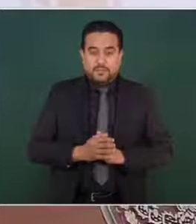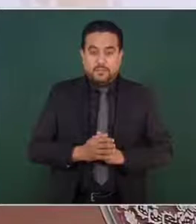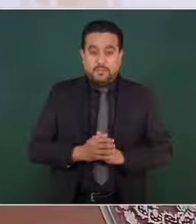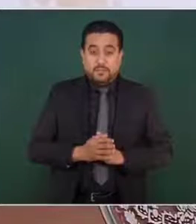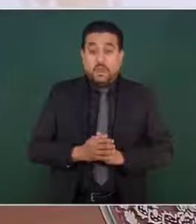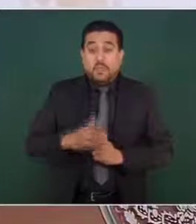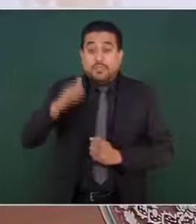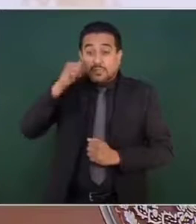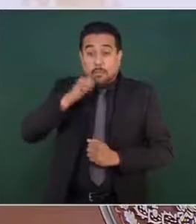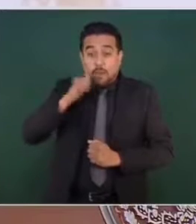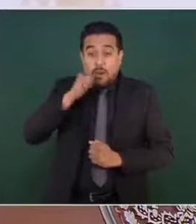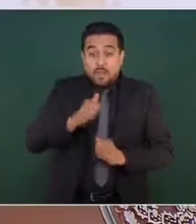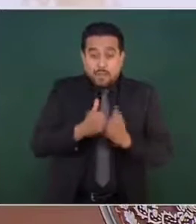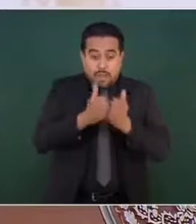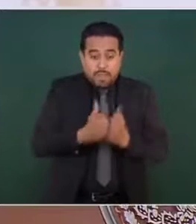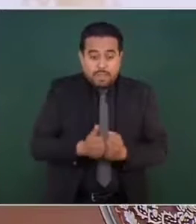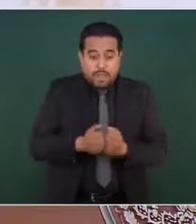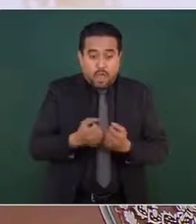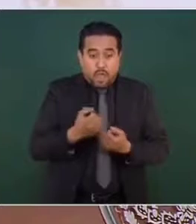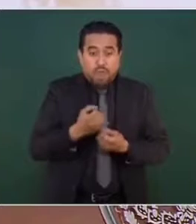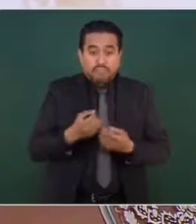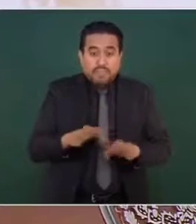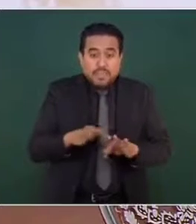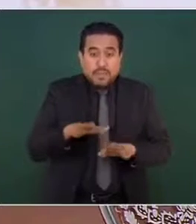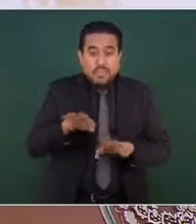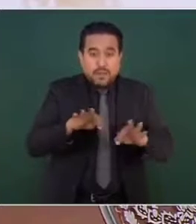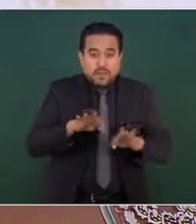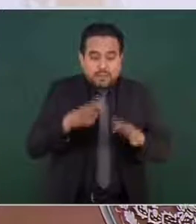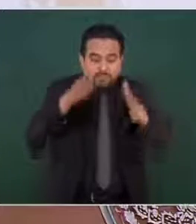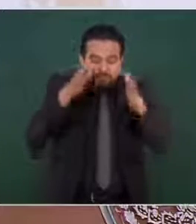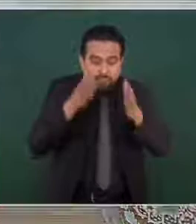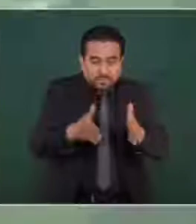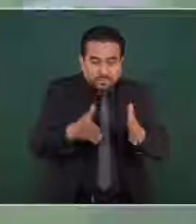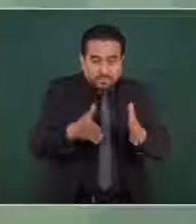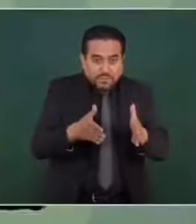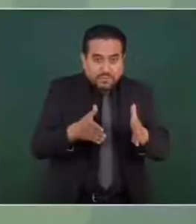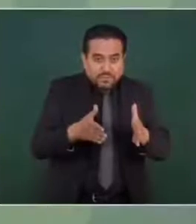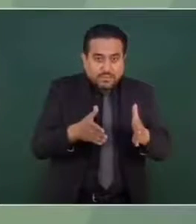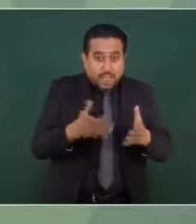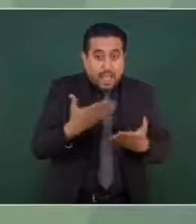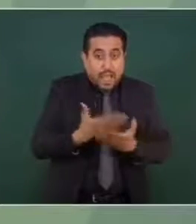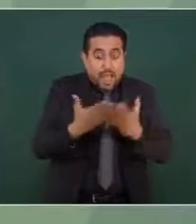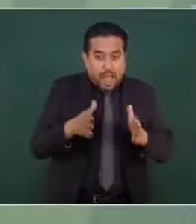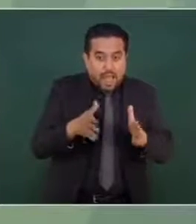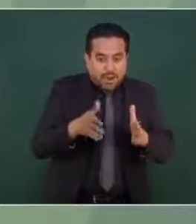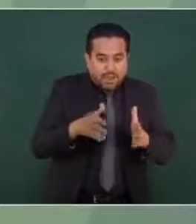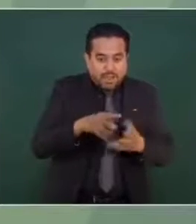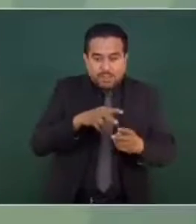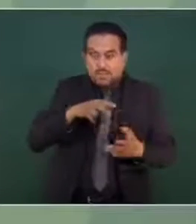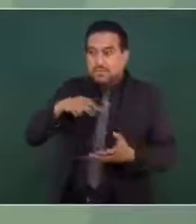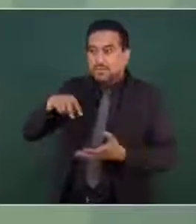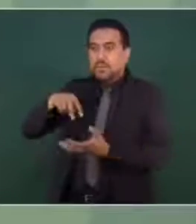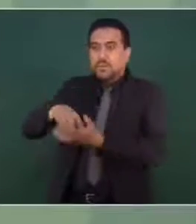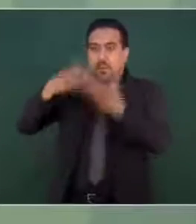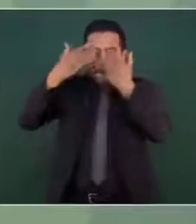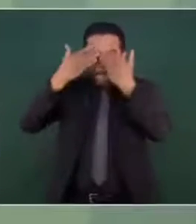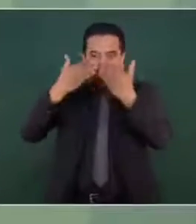que hace falta, que estar en el Zócalo